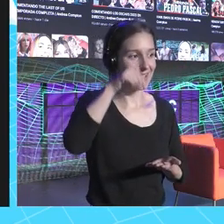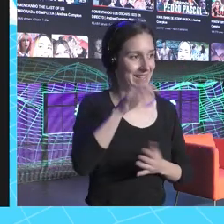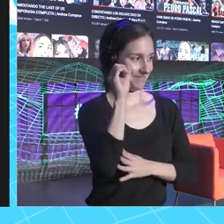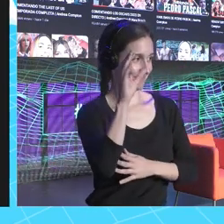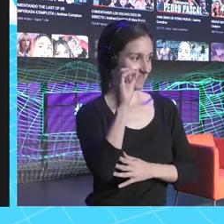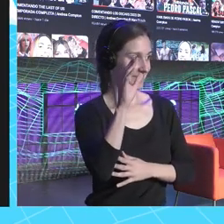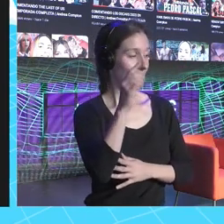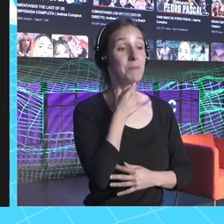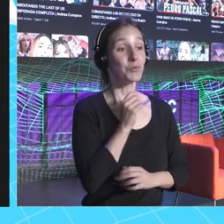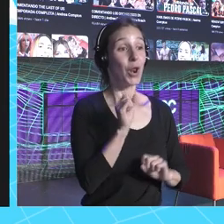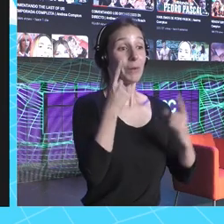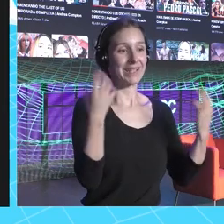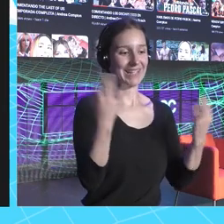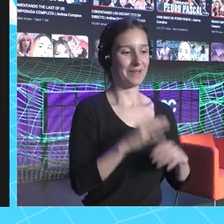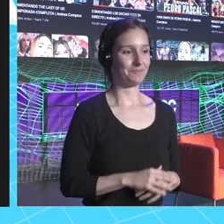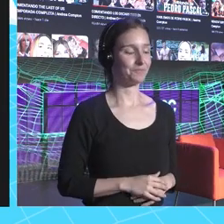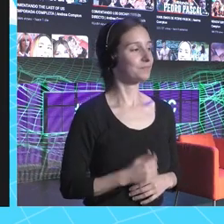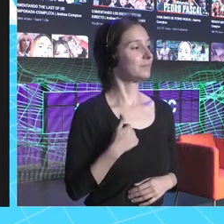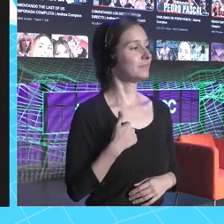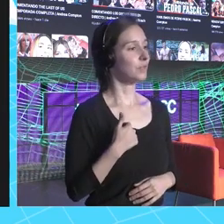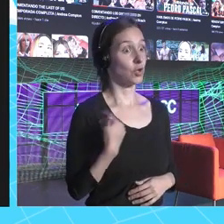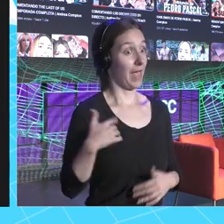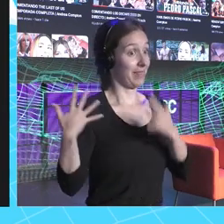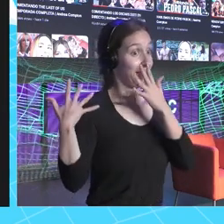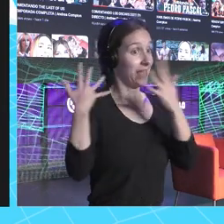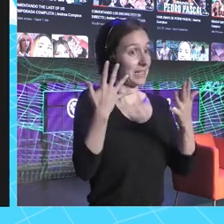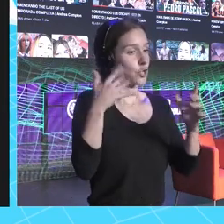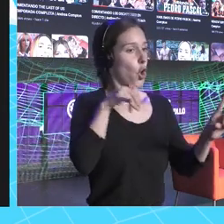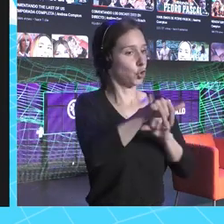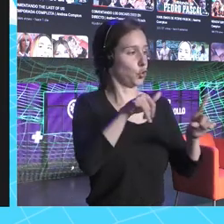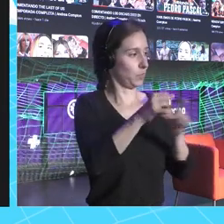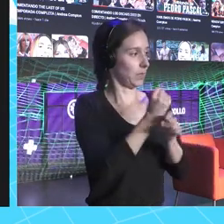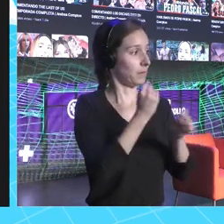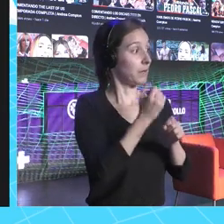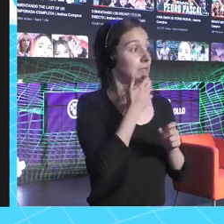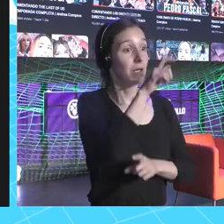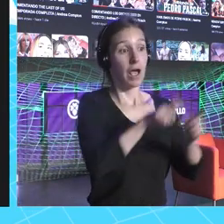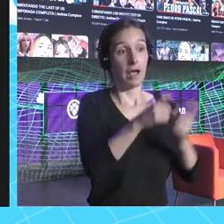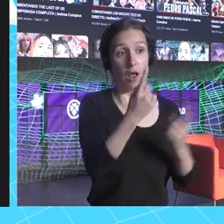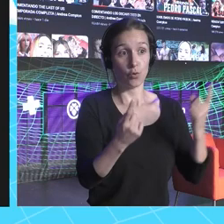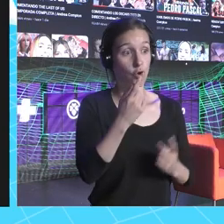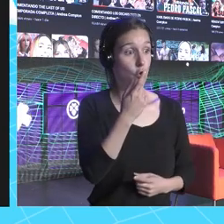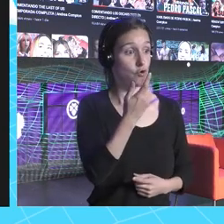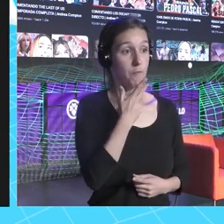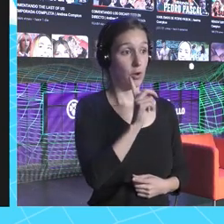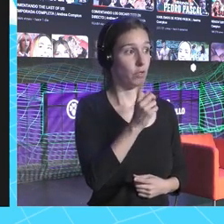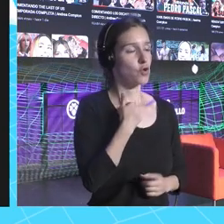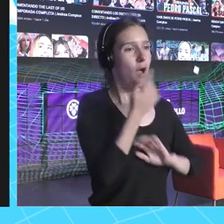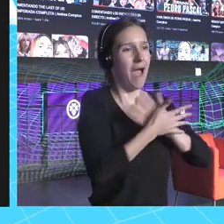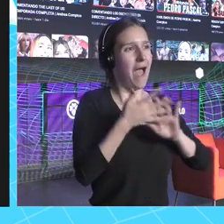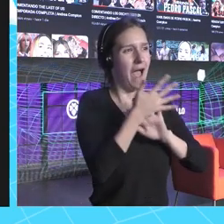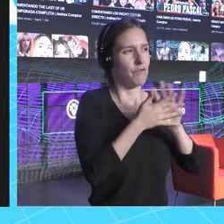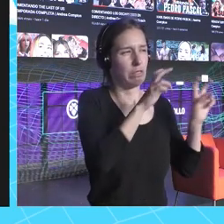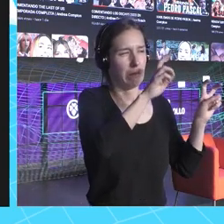ilusión me hace es esto, ¿vale? Voy a hablar, yo llevo 10 años en YouTube. Para quien no me conozca, hablo, bueno, hablo de muchas cosas, pero llevo como